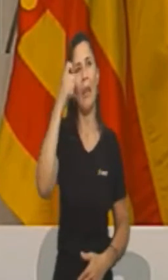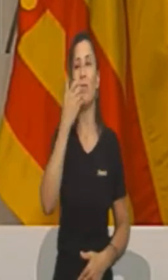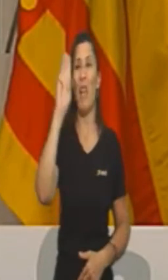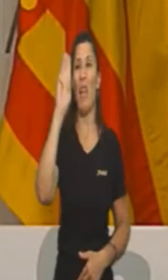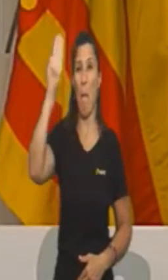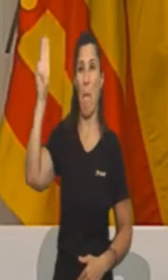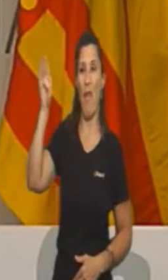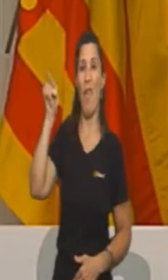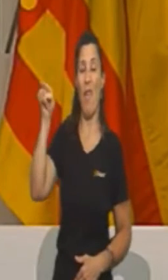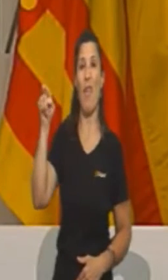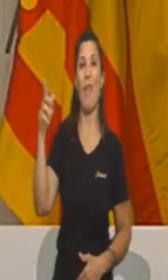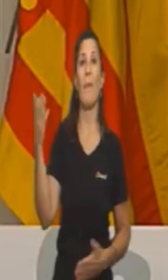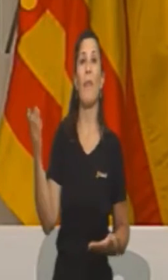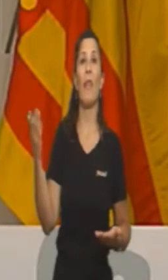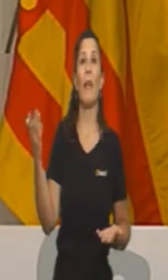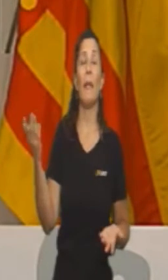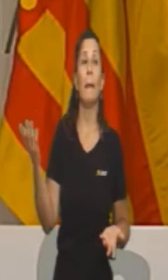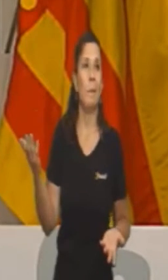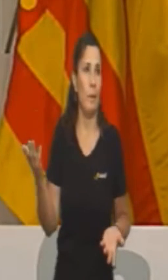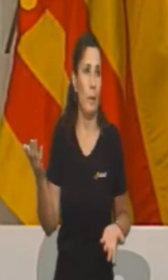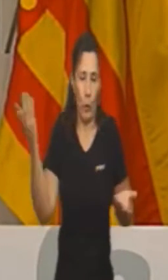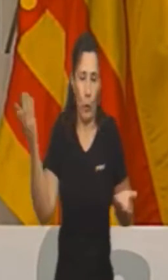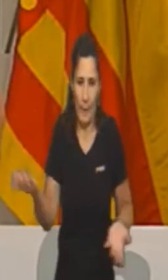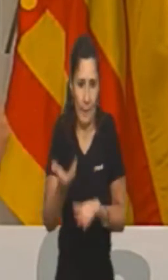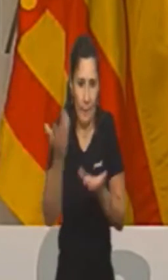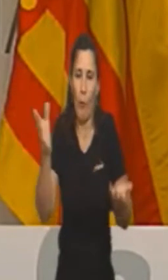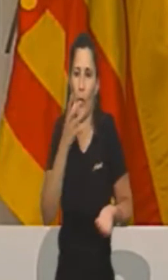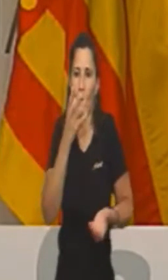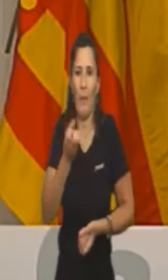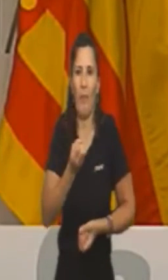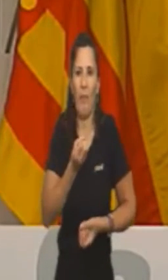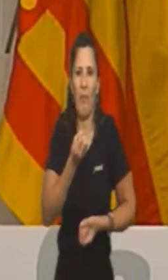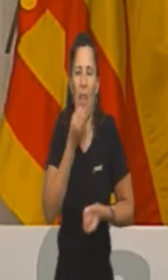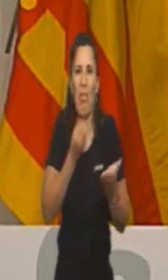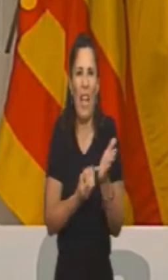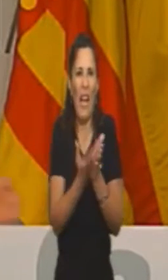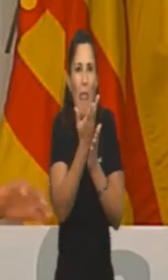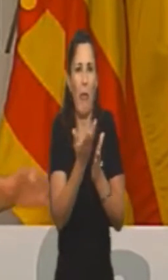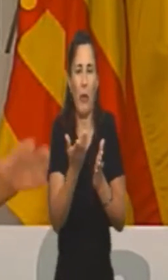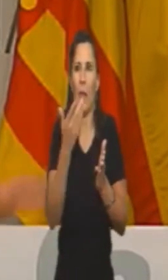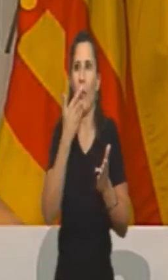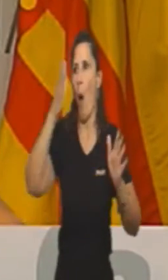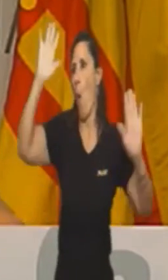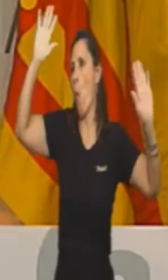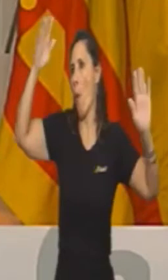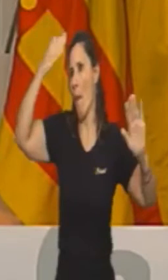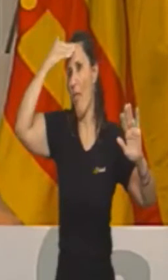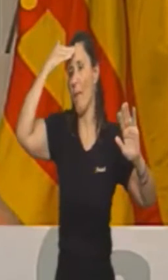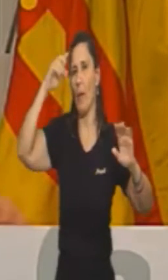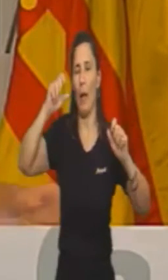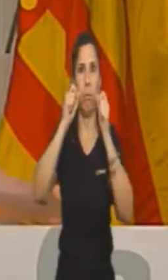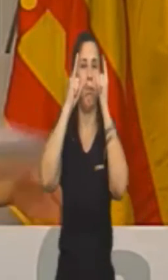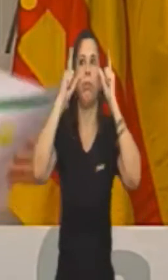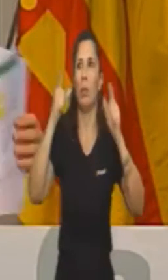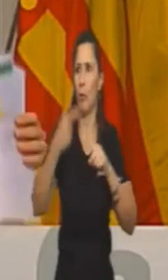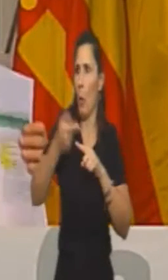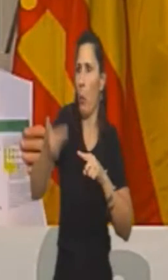cuando el Partido Popular hace estas declaraciones, como si hubieran descubierto el huevo de Colón,